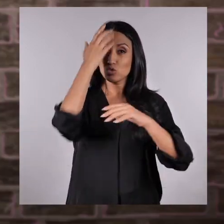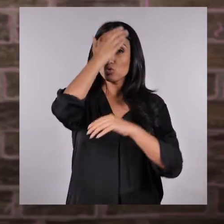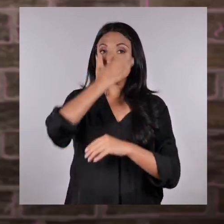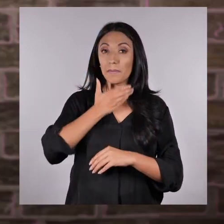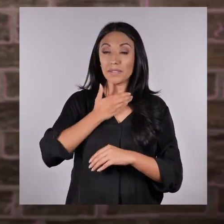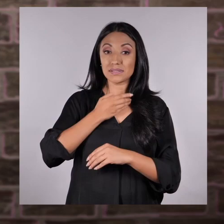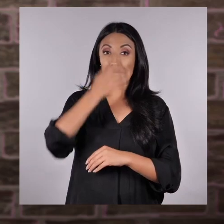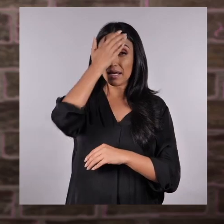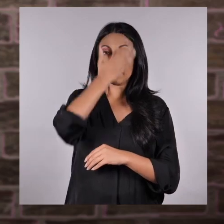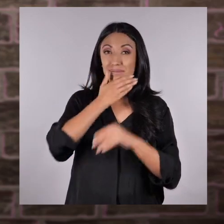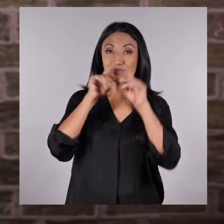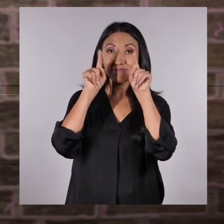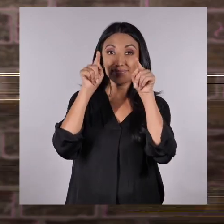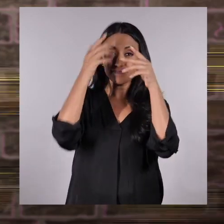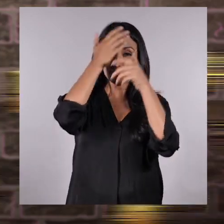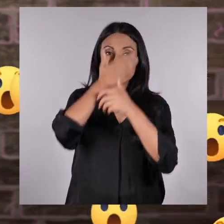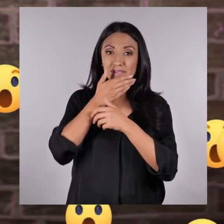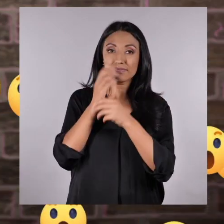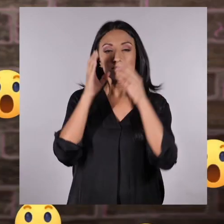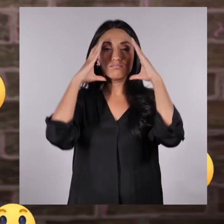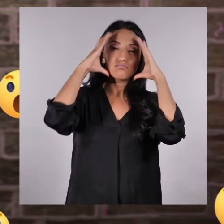y una máscara de tigua.